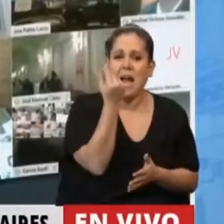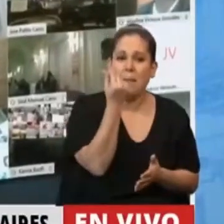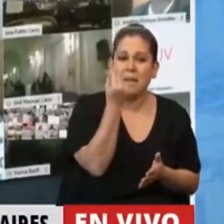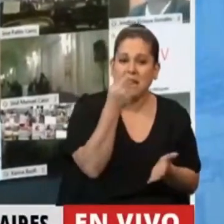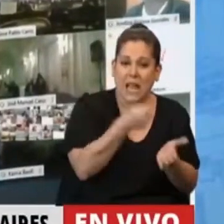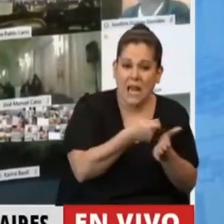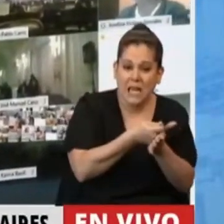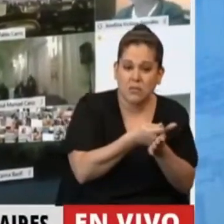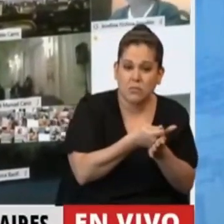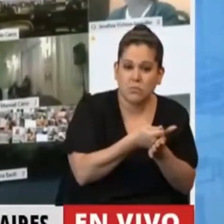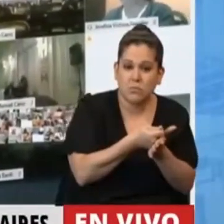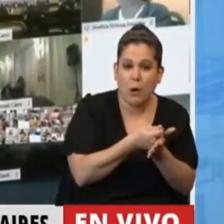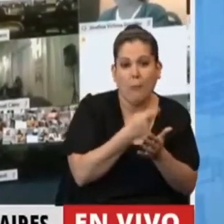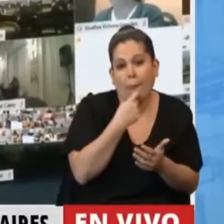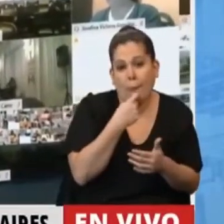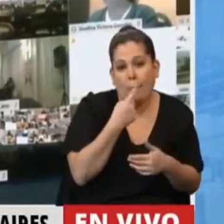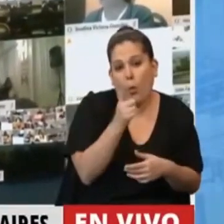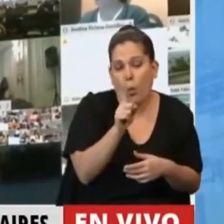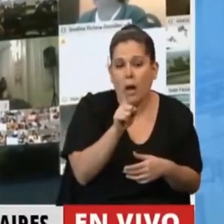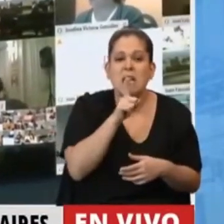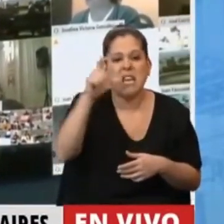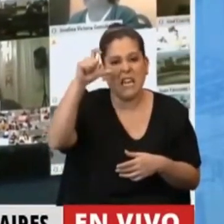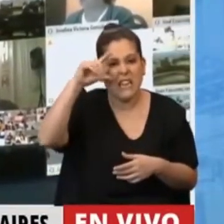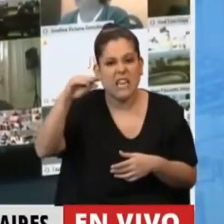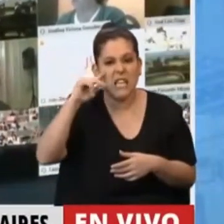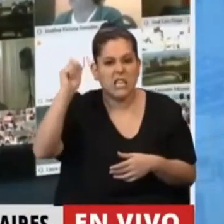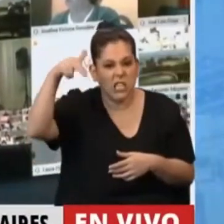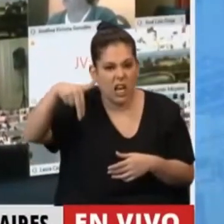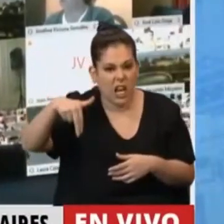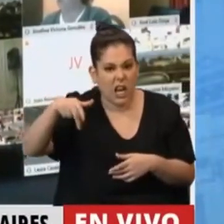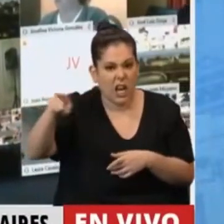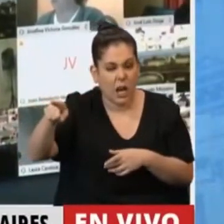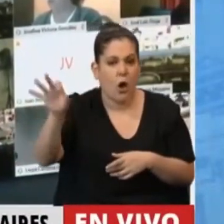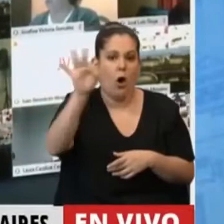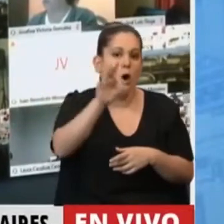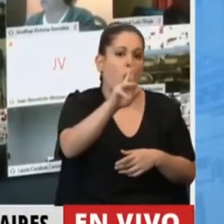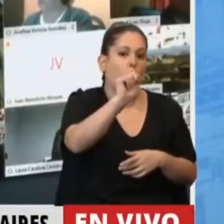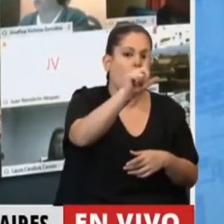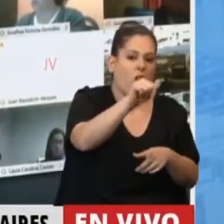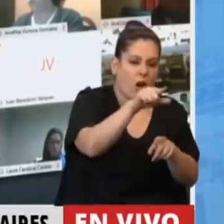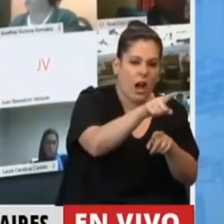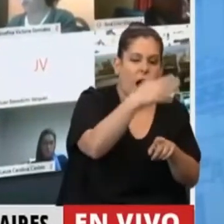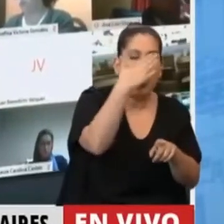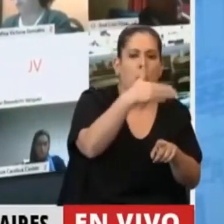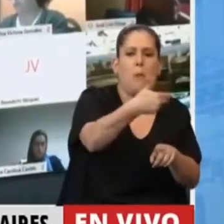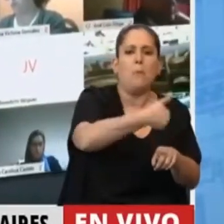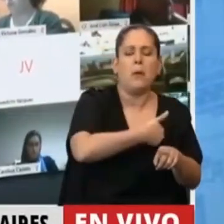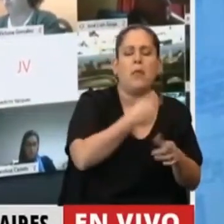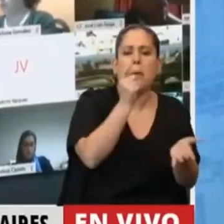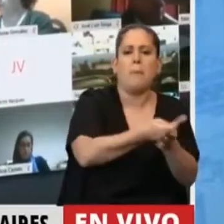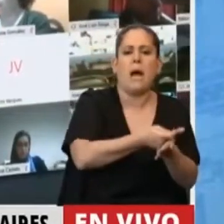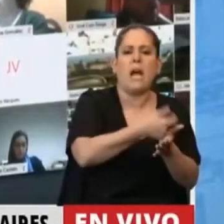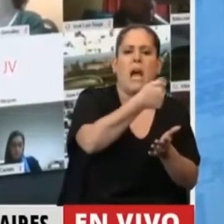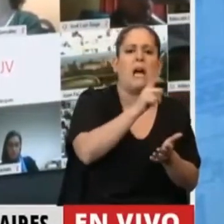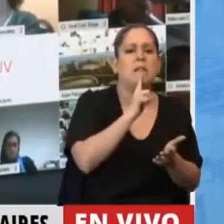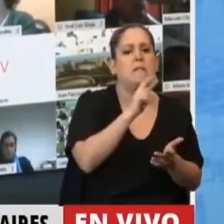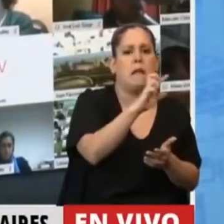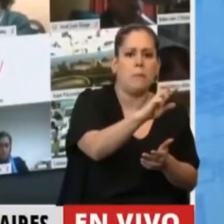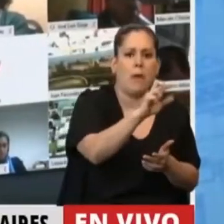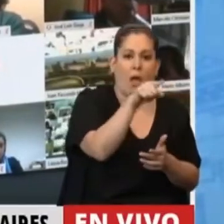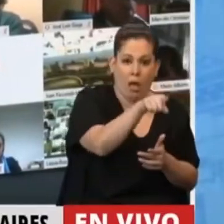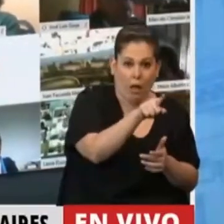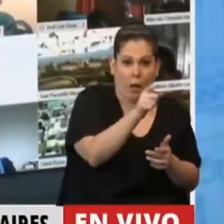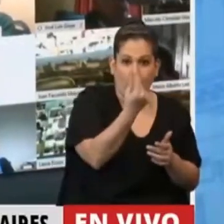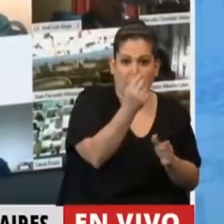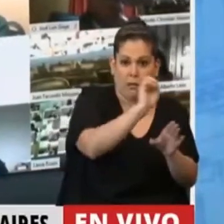cuál es? ¿Techín? ¿Paulo Roca que después piden que le paguen el ATP después de haber fugado capitales a lo